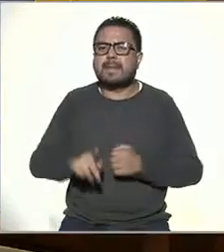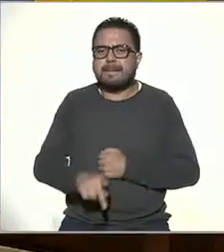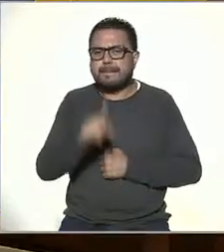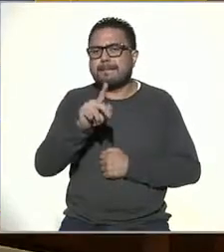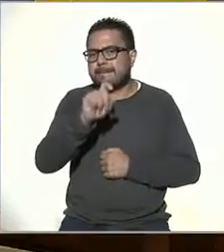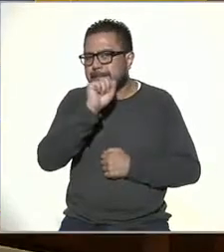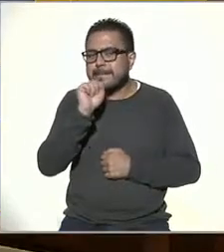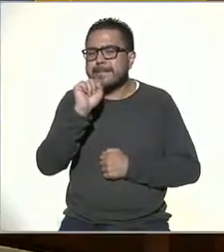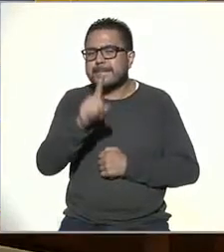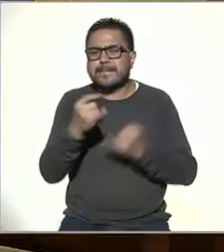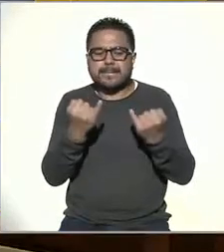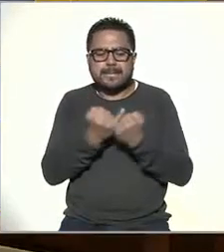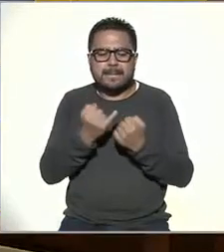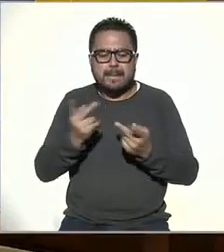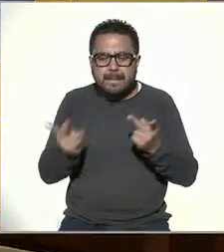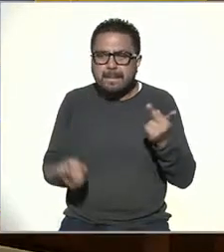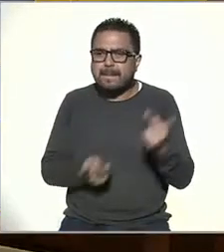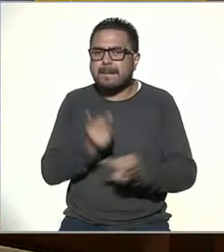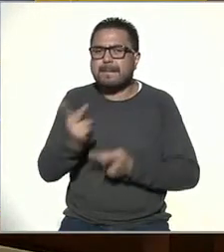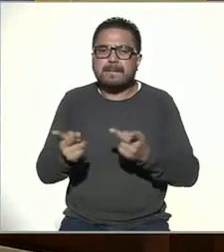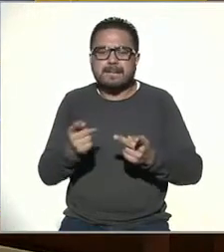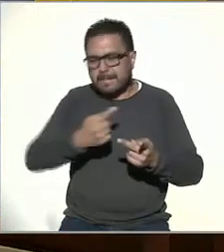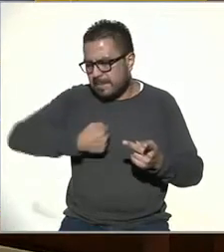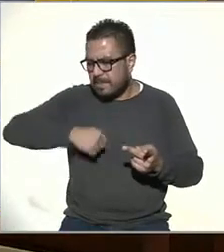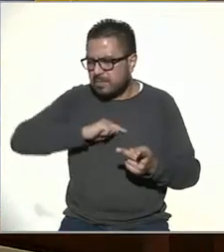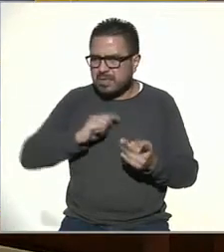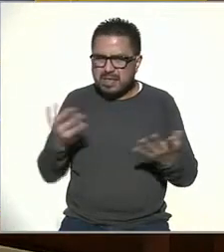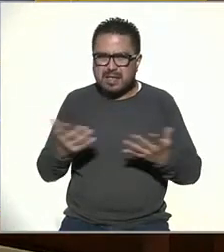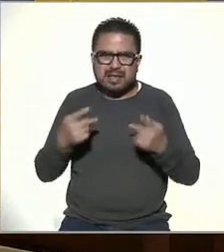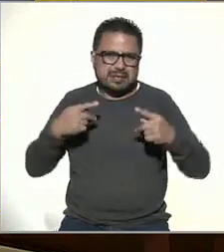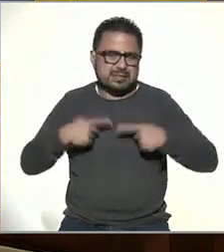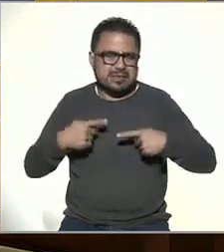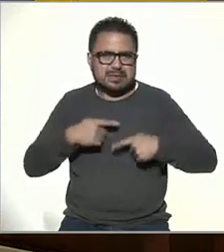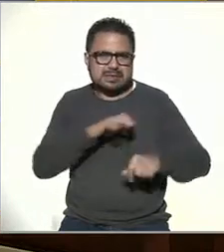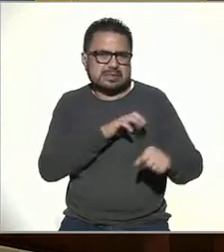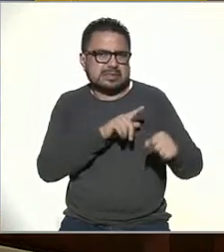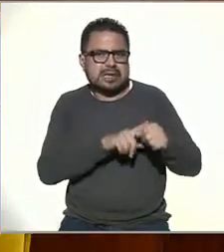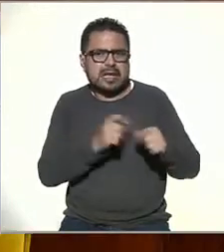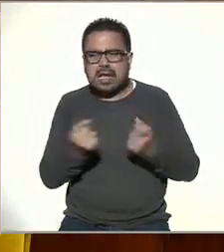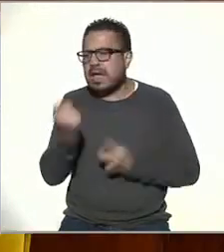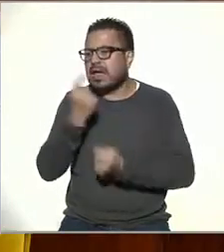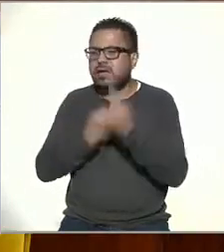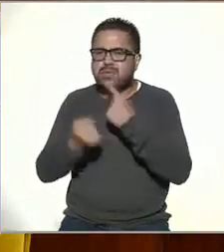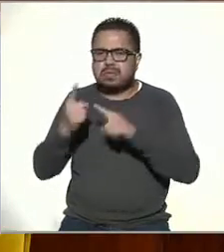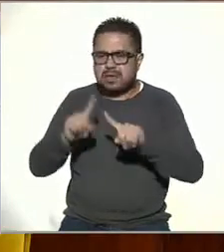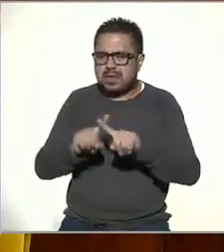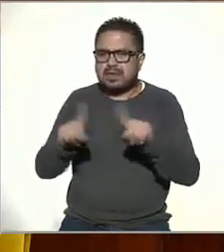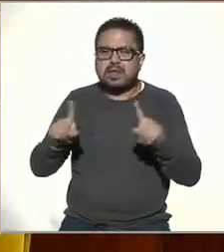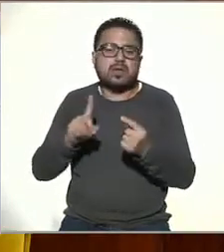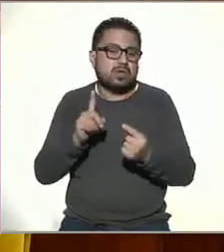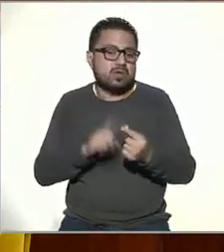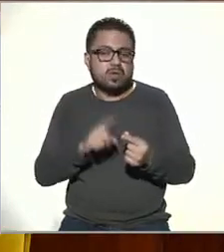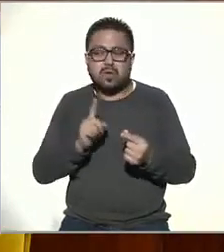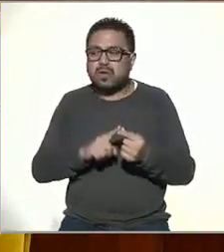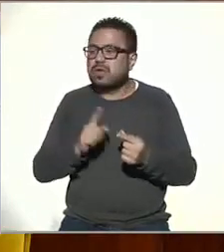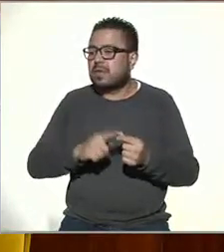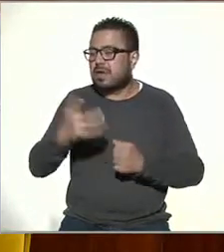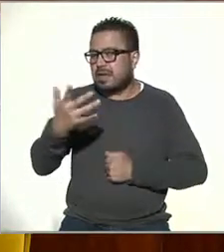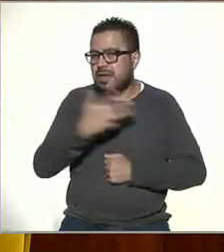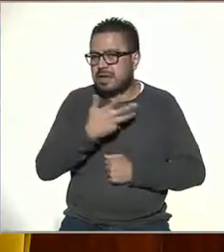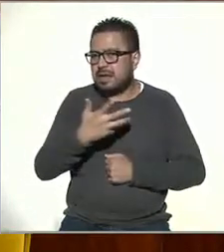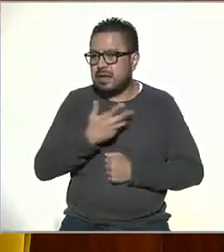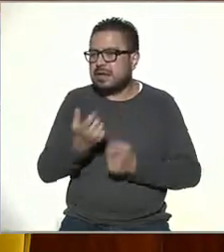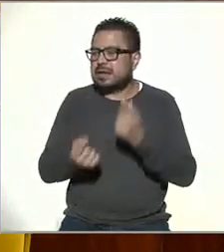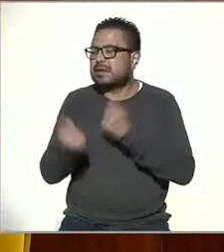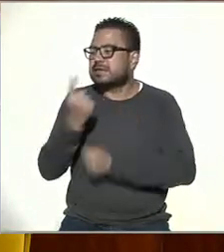el tipo de encuestas que hacemos especifican algunas diferencias. ¿Dónde hay ciertas